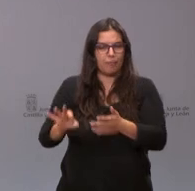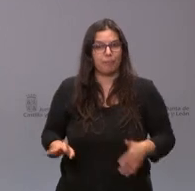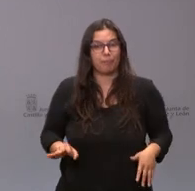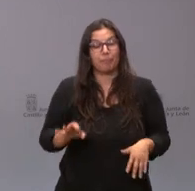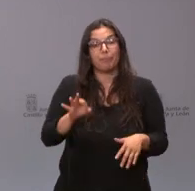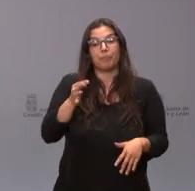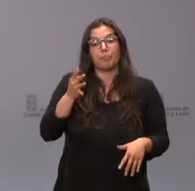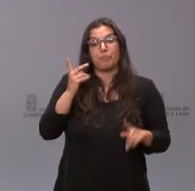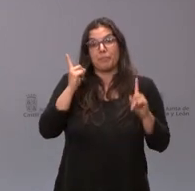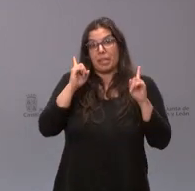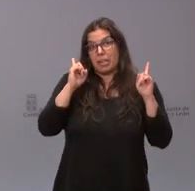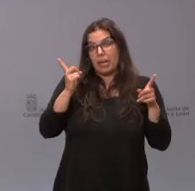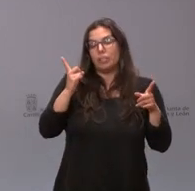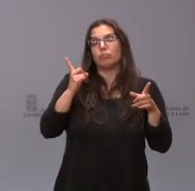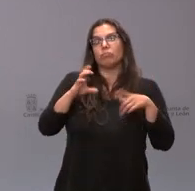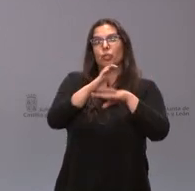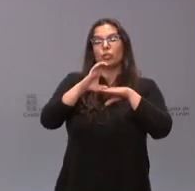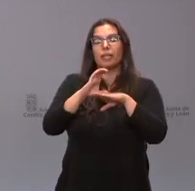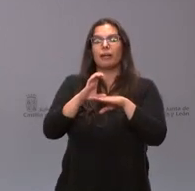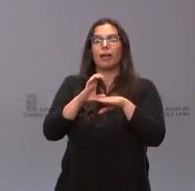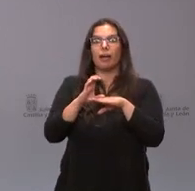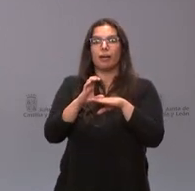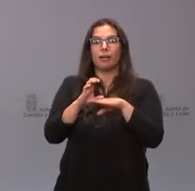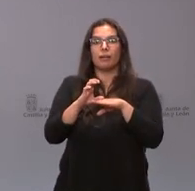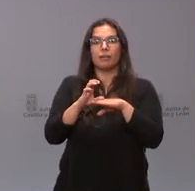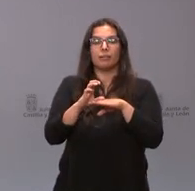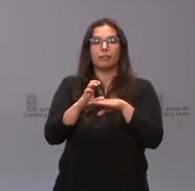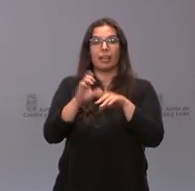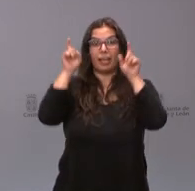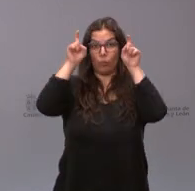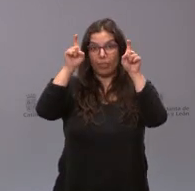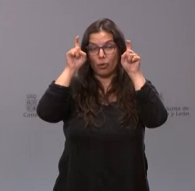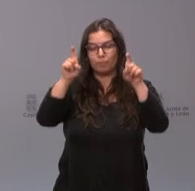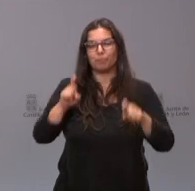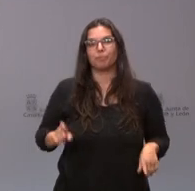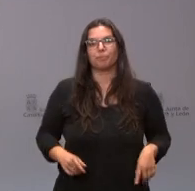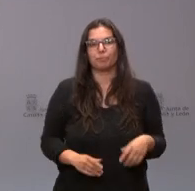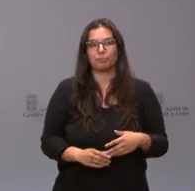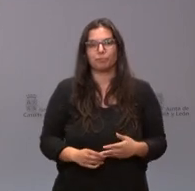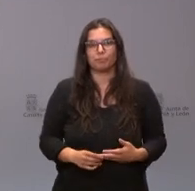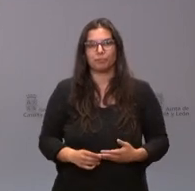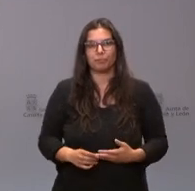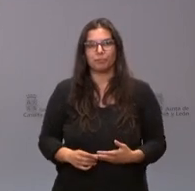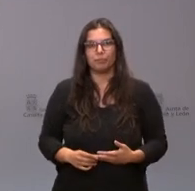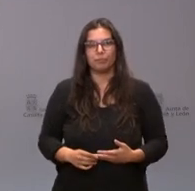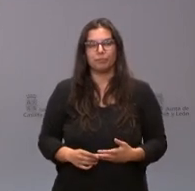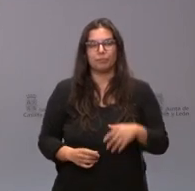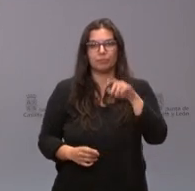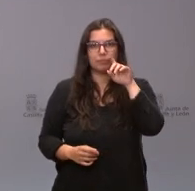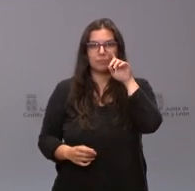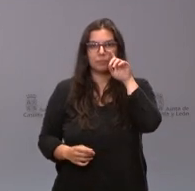ya de la Consejería de Educación, y pasando